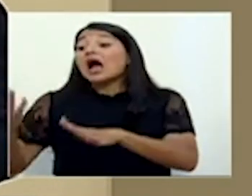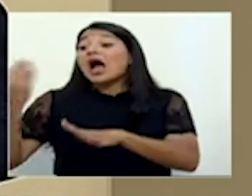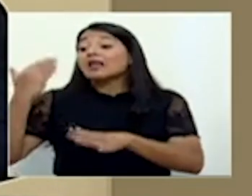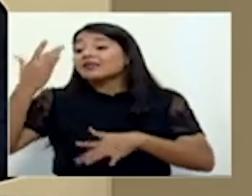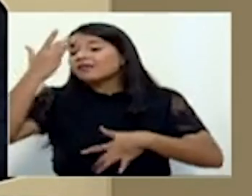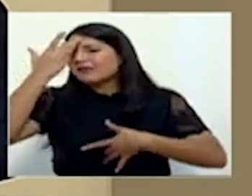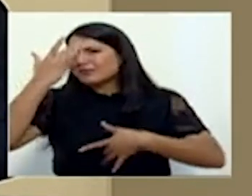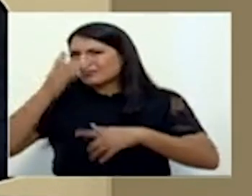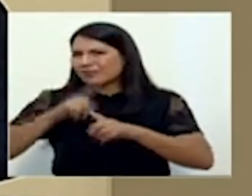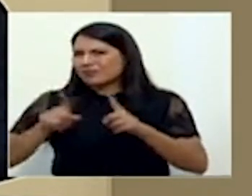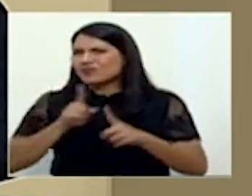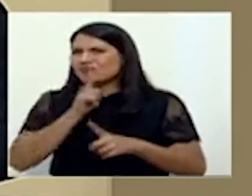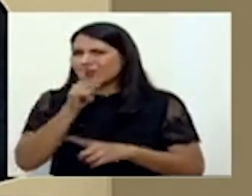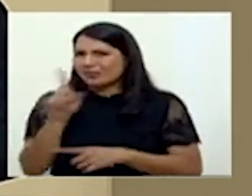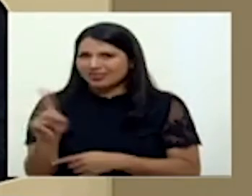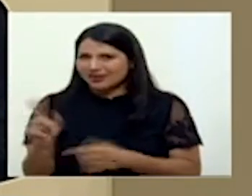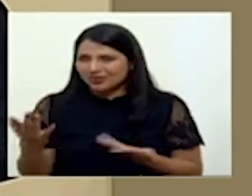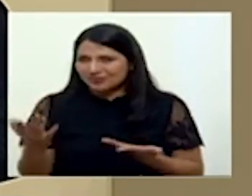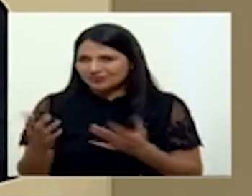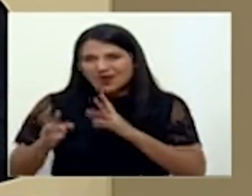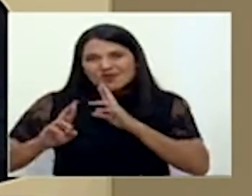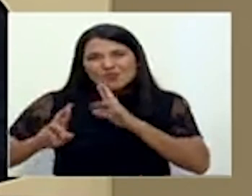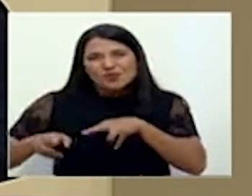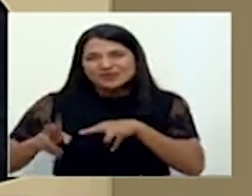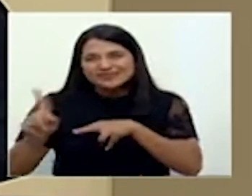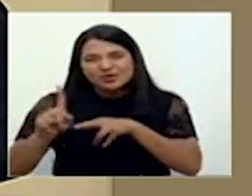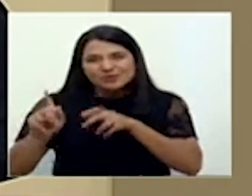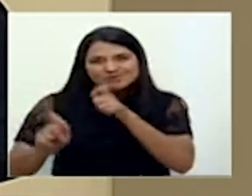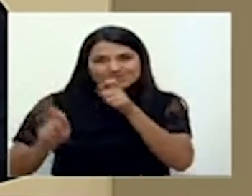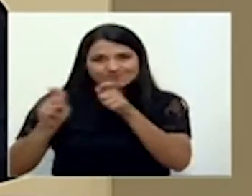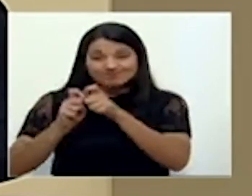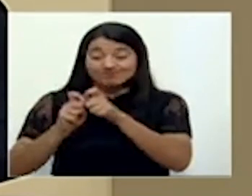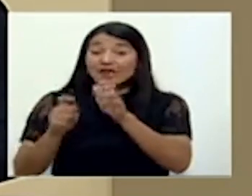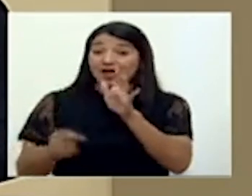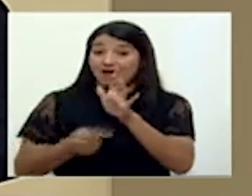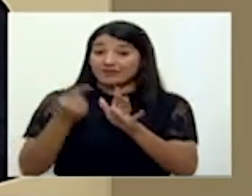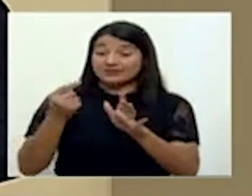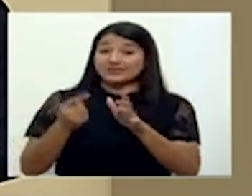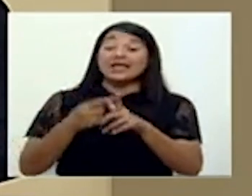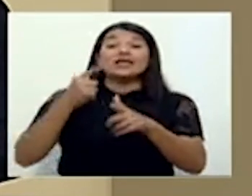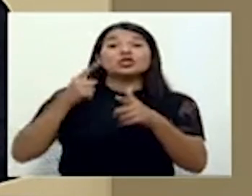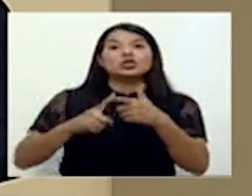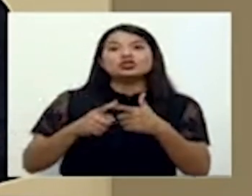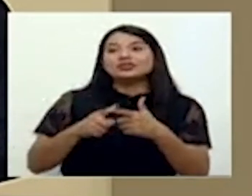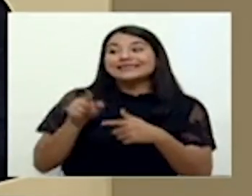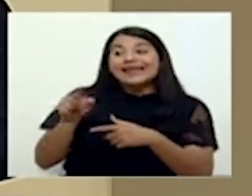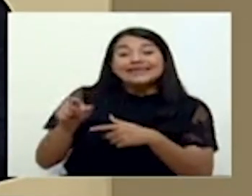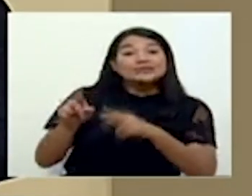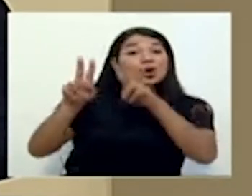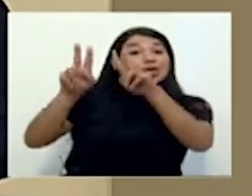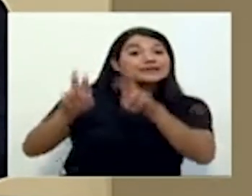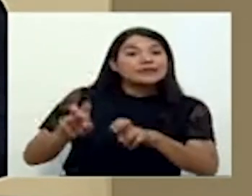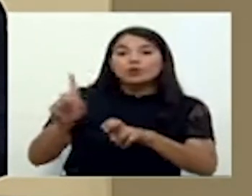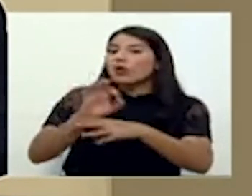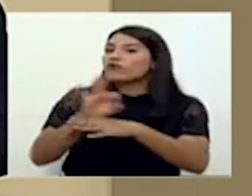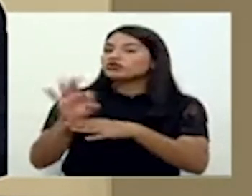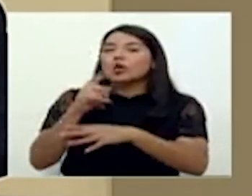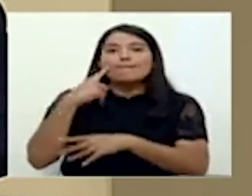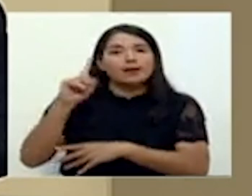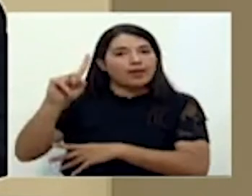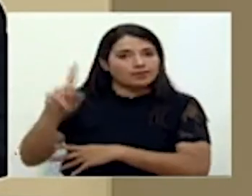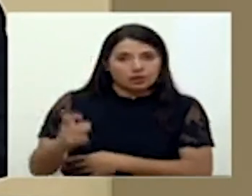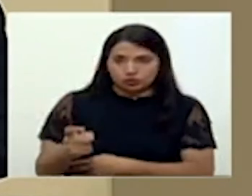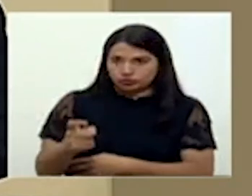puede ser amplio. Entonces, bajo ese control de calidad y tomando en cuenta que esto no es para diagnóstico, no sirve para decirle a la persona, usted